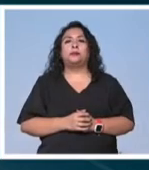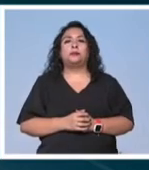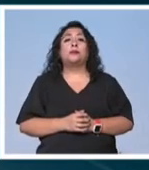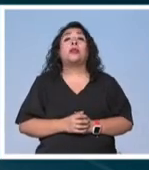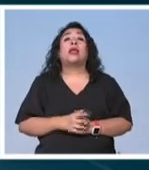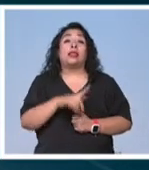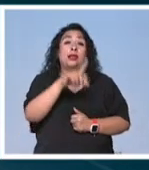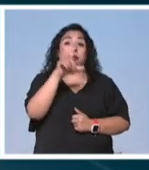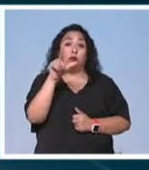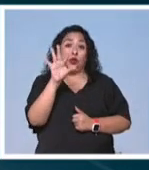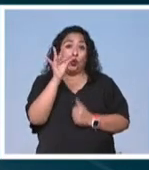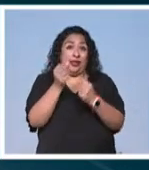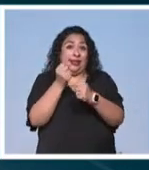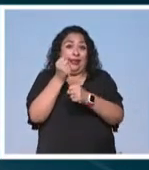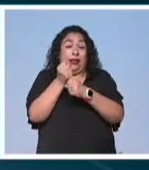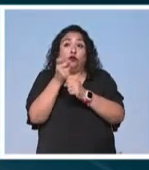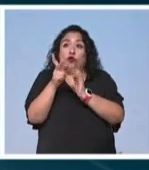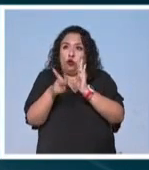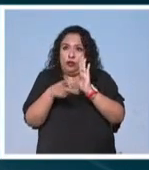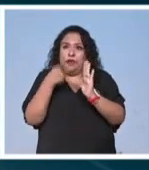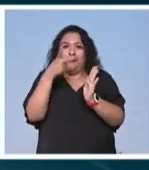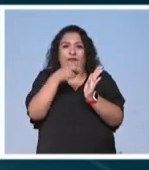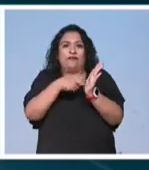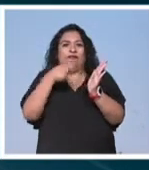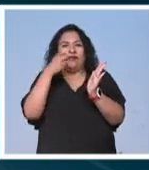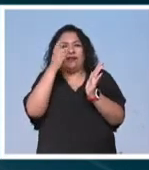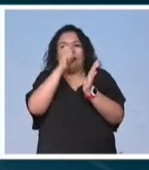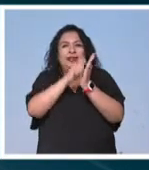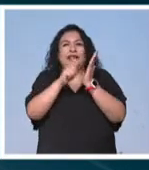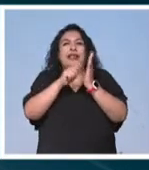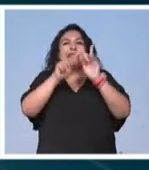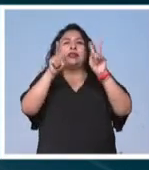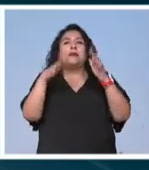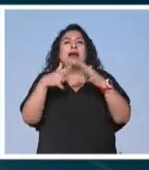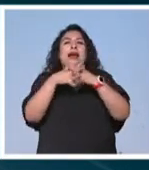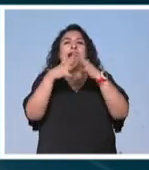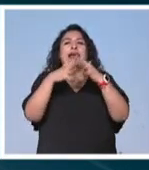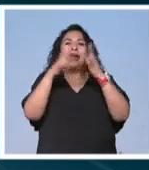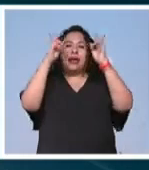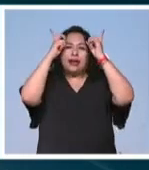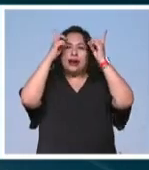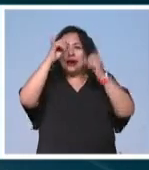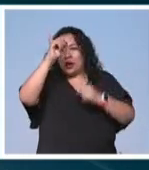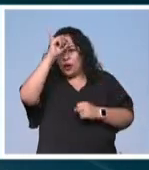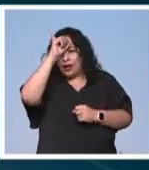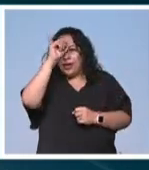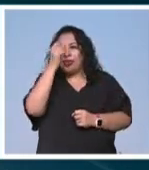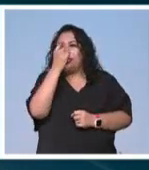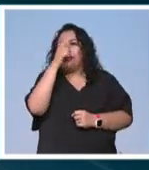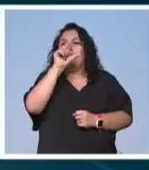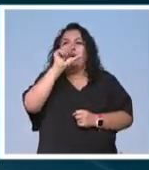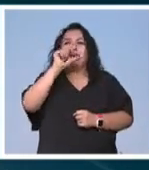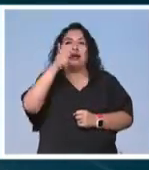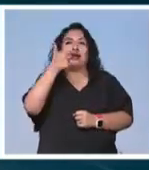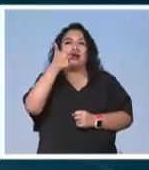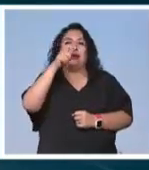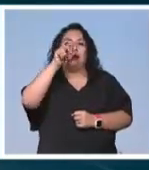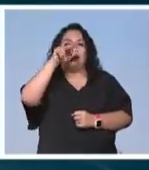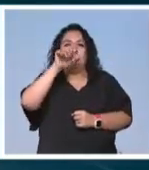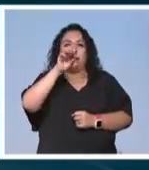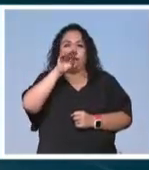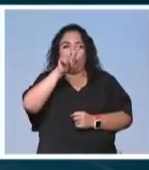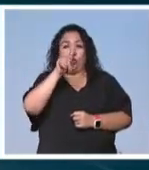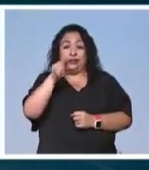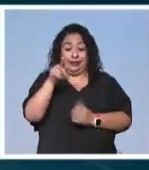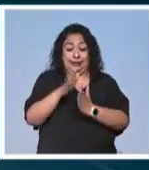Después de cuatro décadas vuelve a ser editada la novela La guerra del unicornio de Angelina Muñiz Huberman. Es